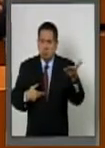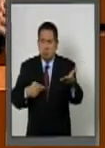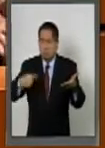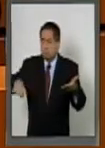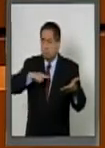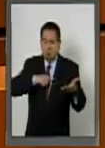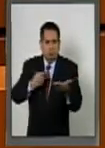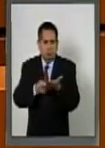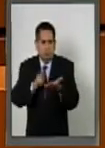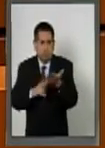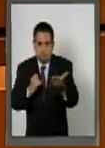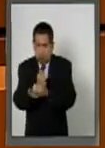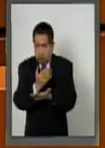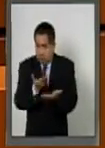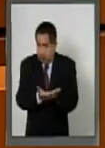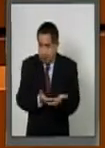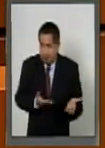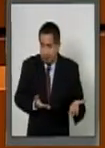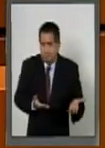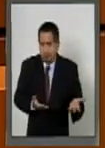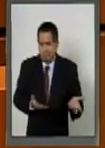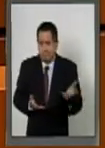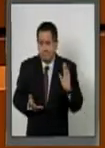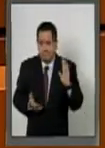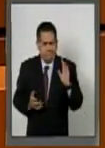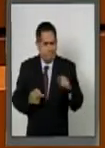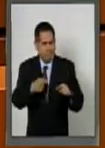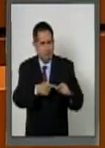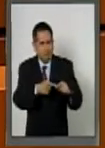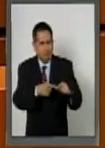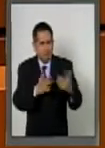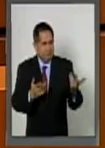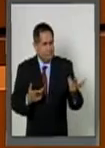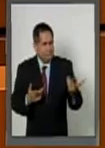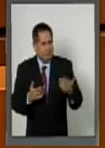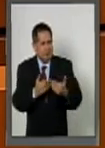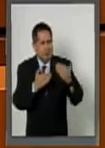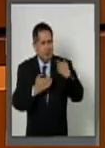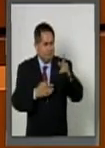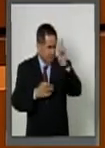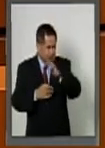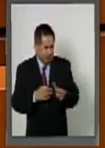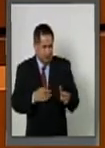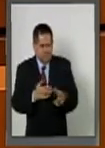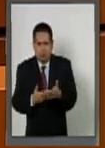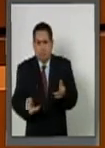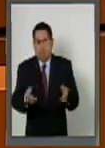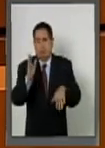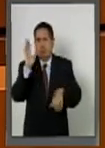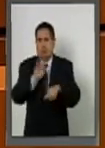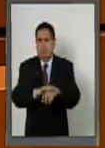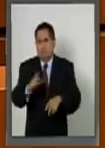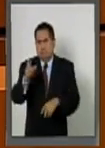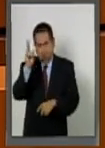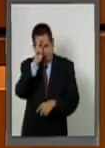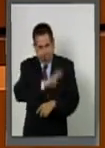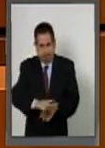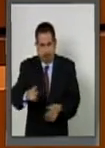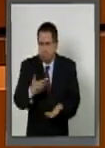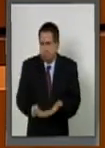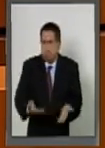mejor de cuando estábamos peor. Porque hoy no tenemos Procurador,